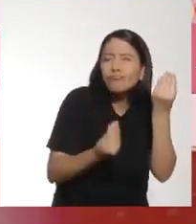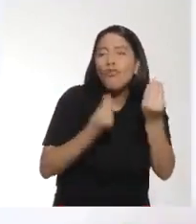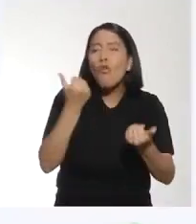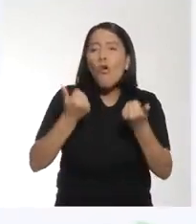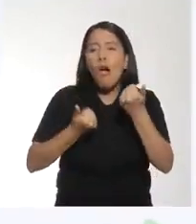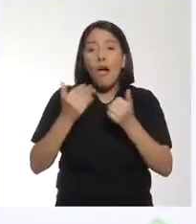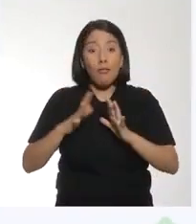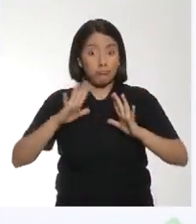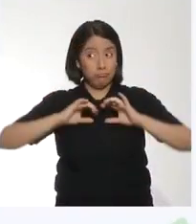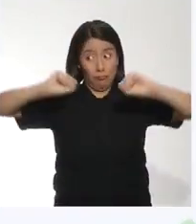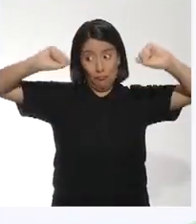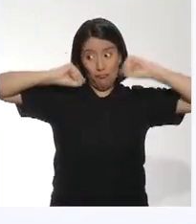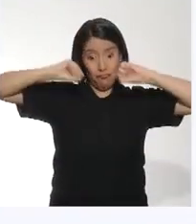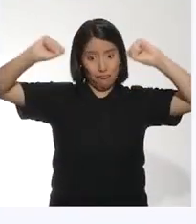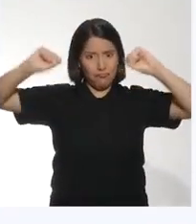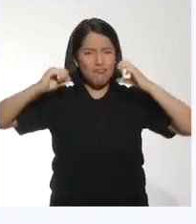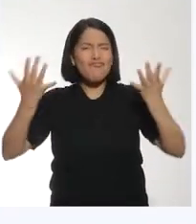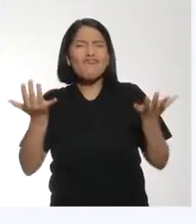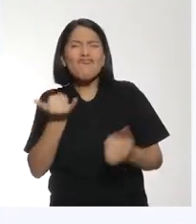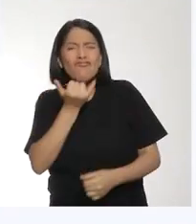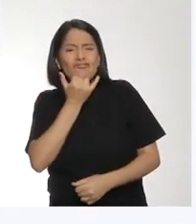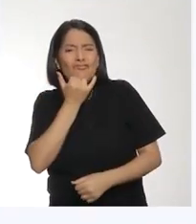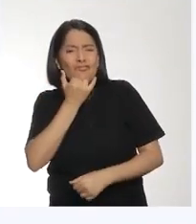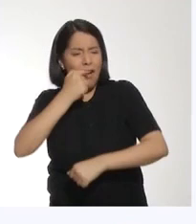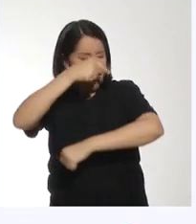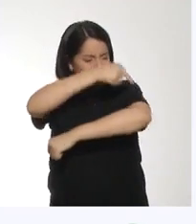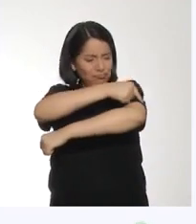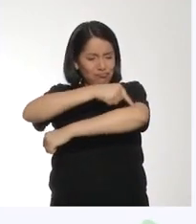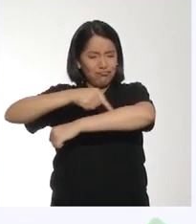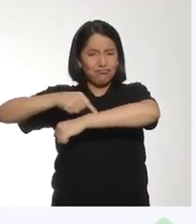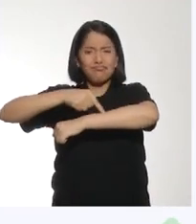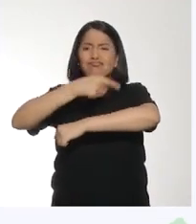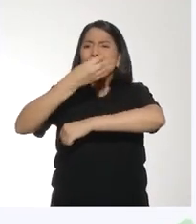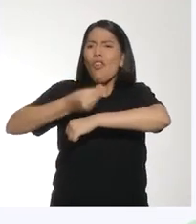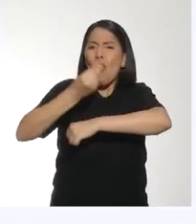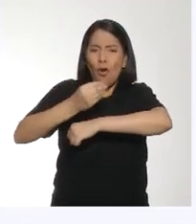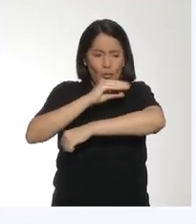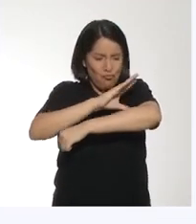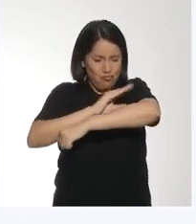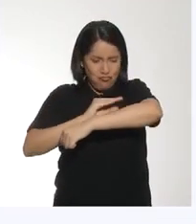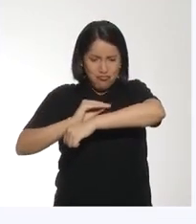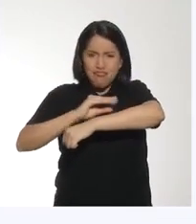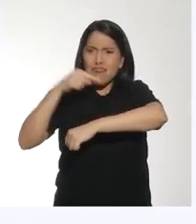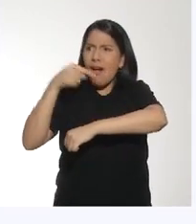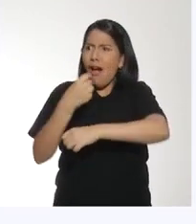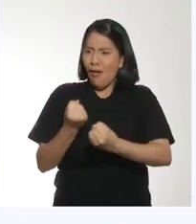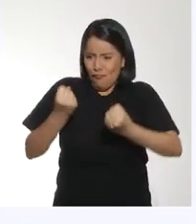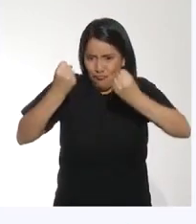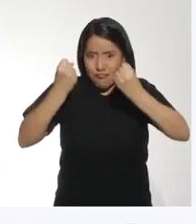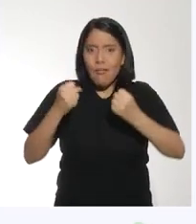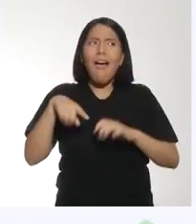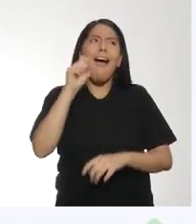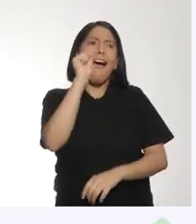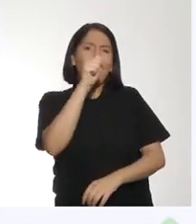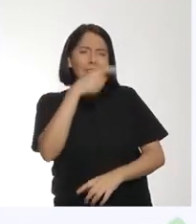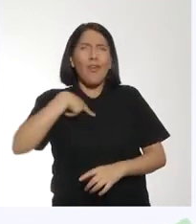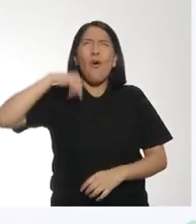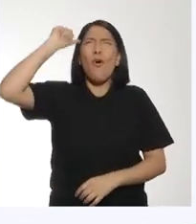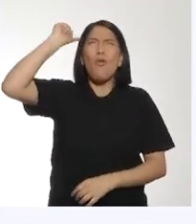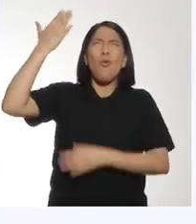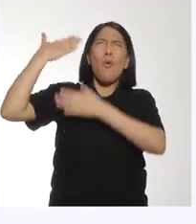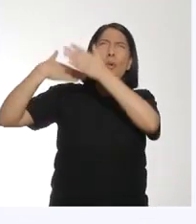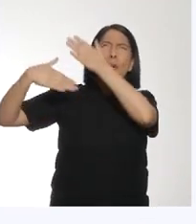curiosidad. Por ejemplo, ¿sabías que cada vez que realizamos actividad física fortalecemos nuestros huesos y músculos? Eso sí. Es más,